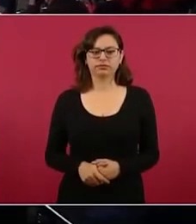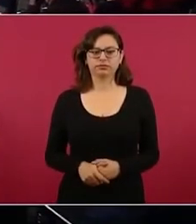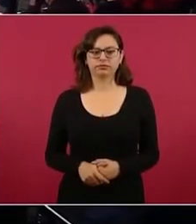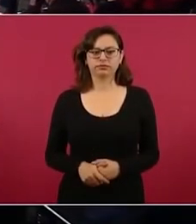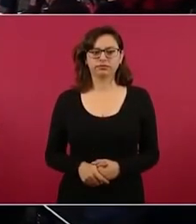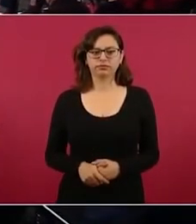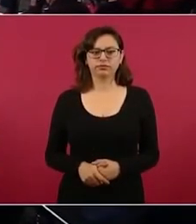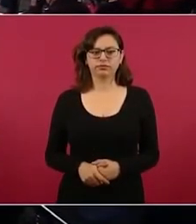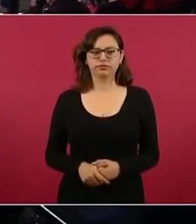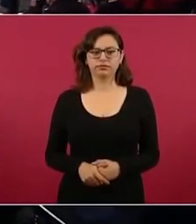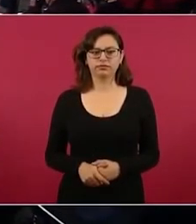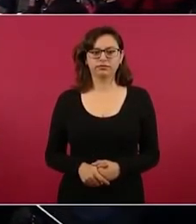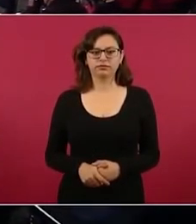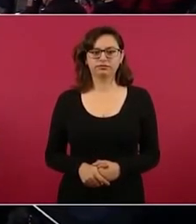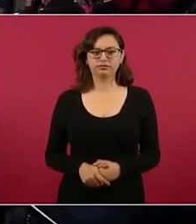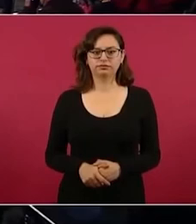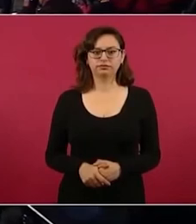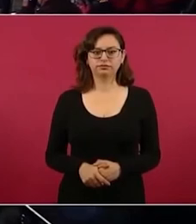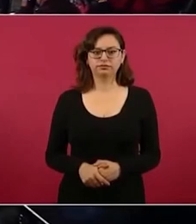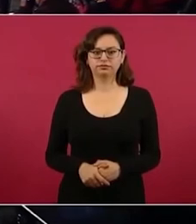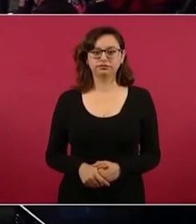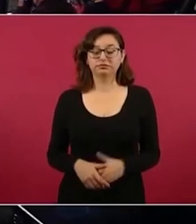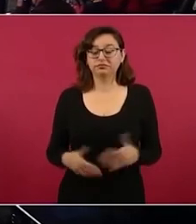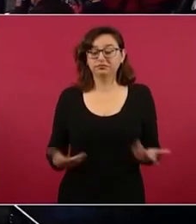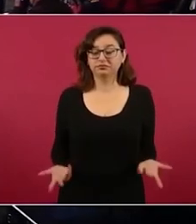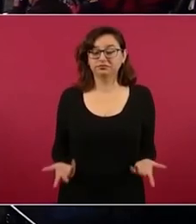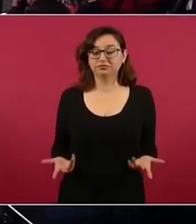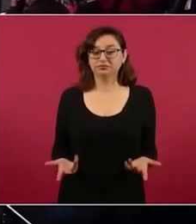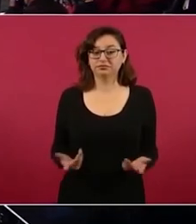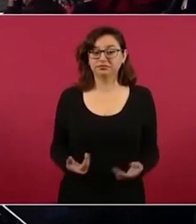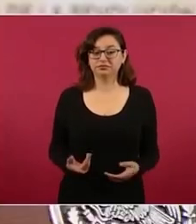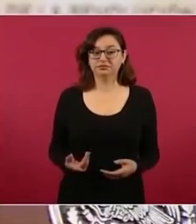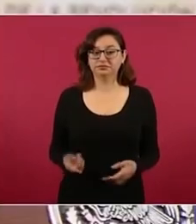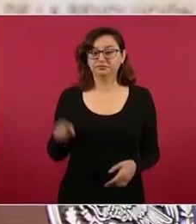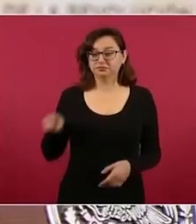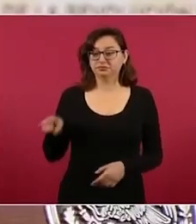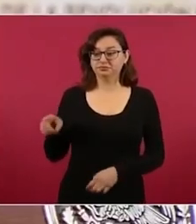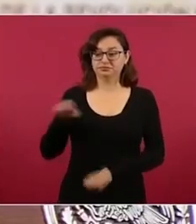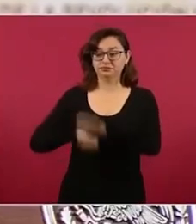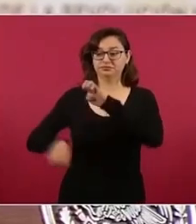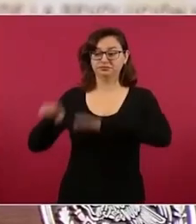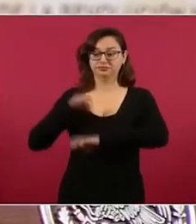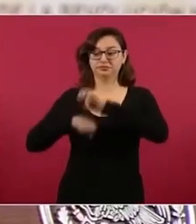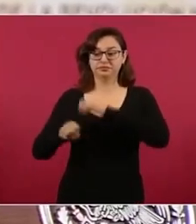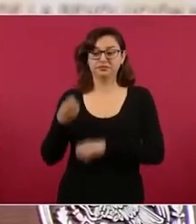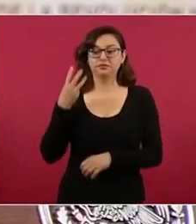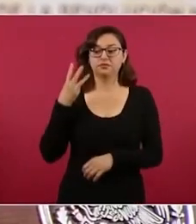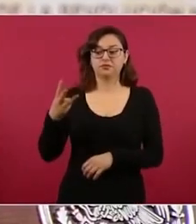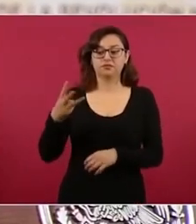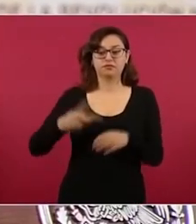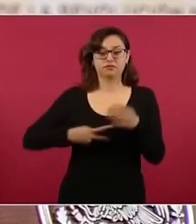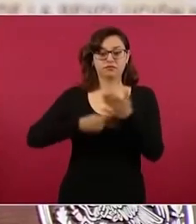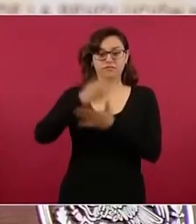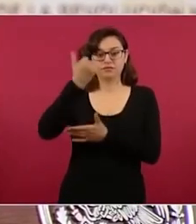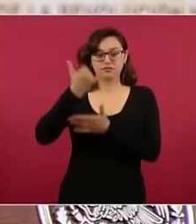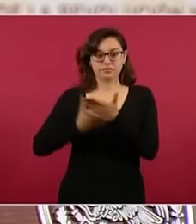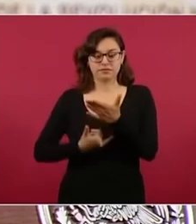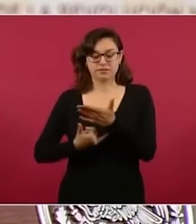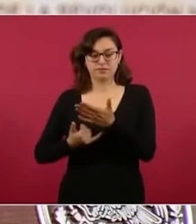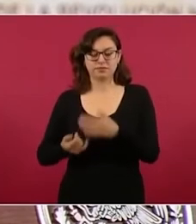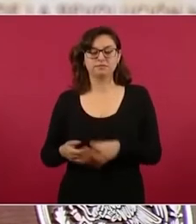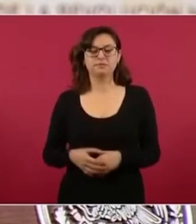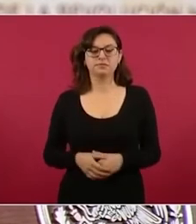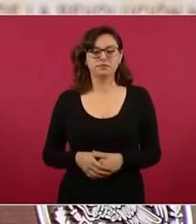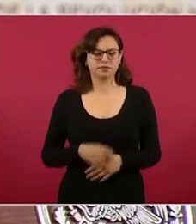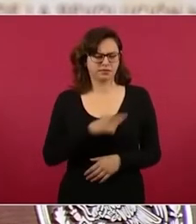pues nada más en esta son tres proyectos con esta empresa ya tenemos los de Comisión Federal nos